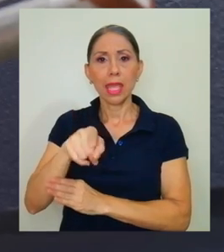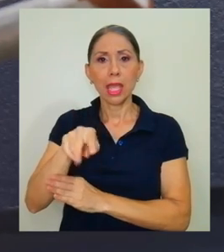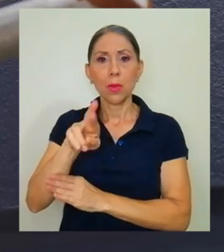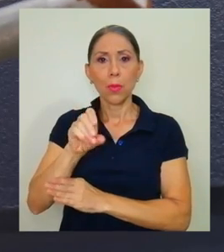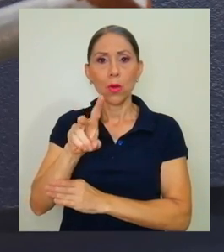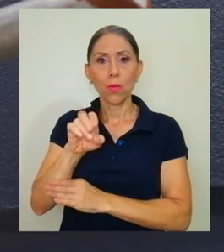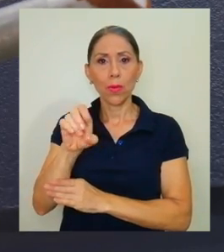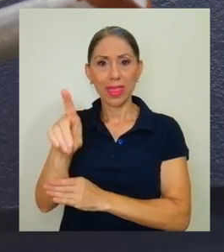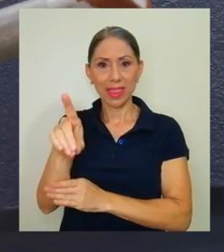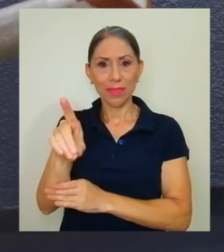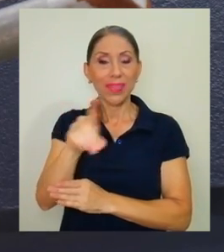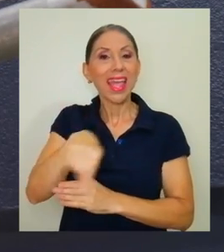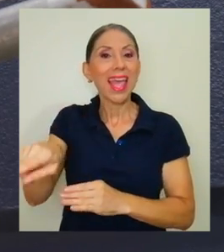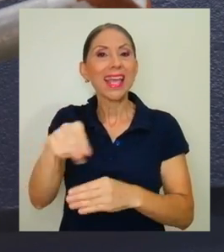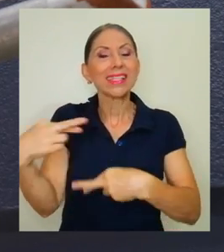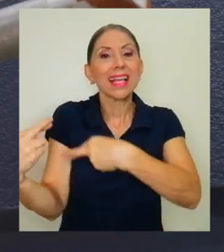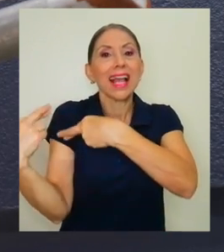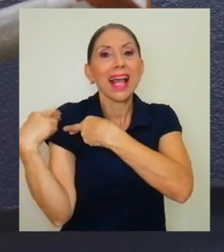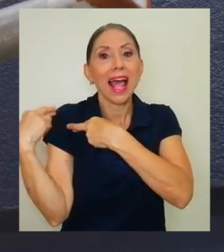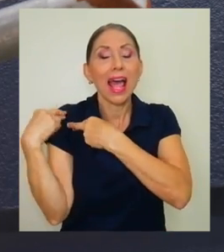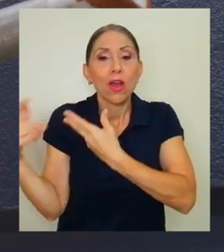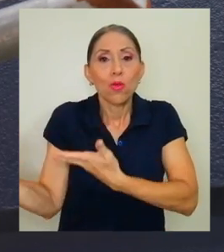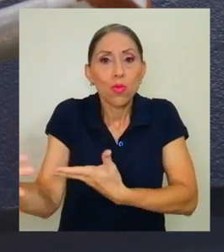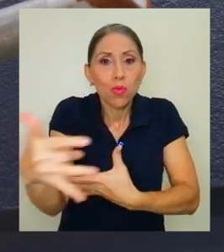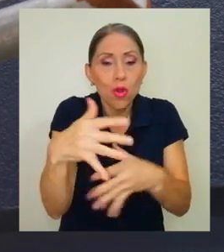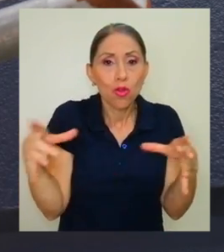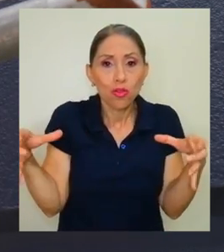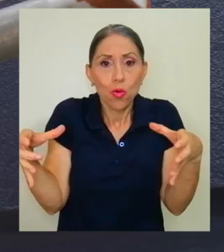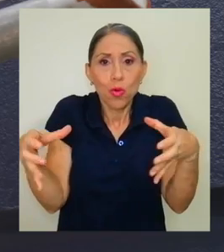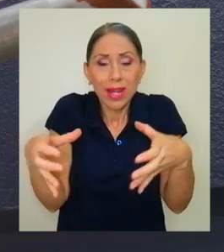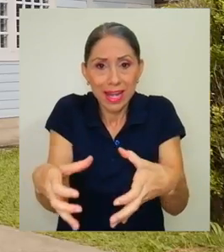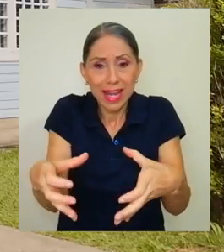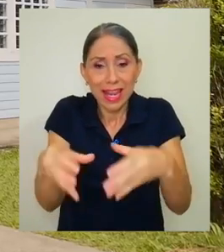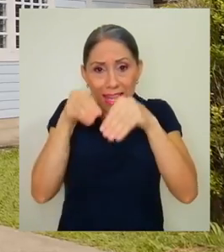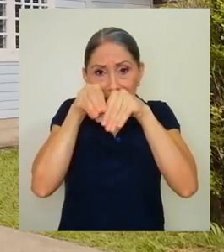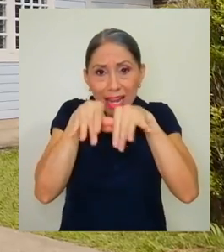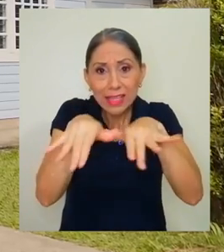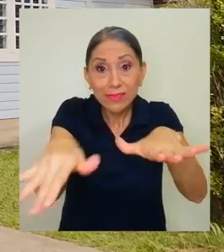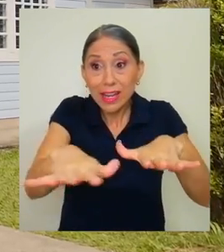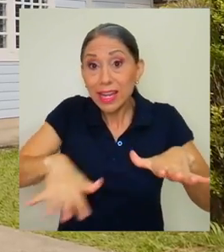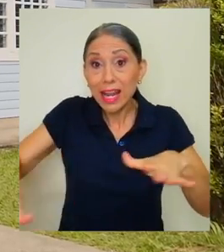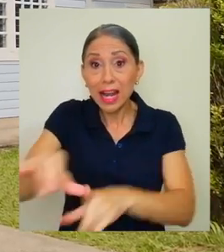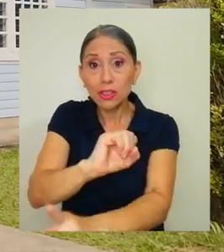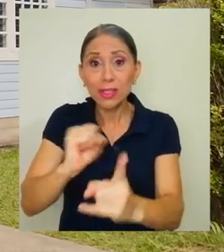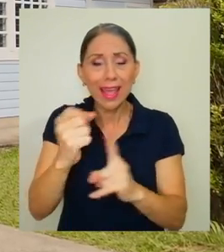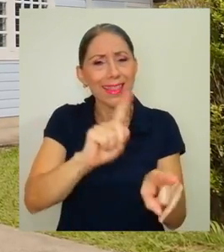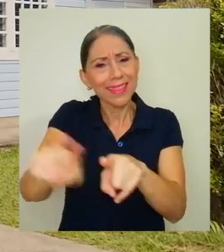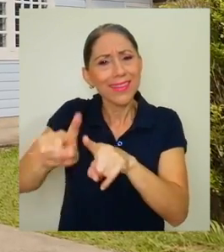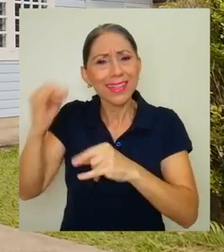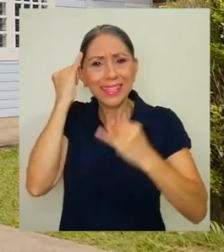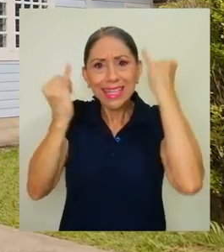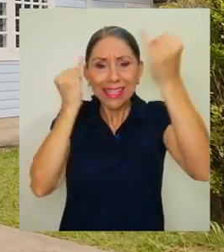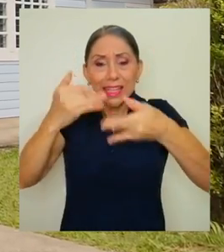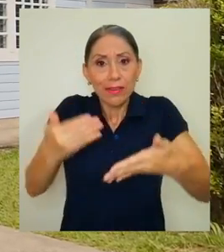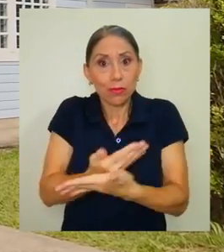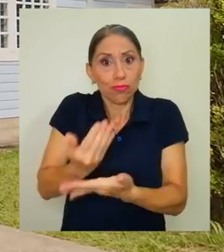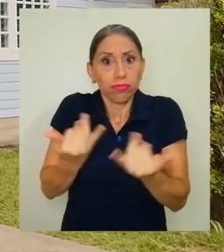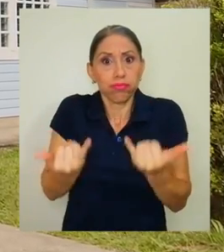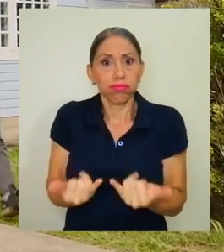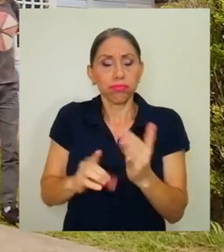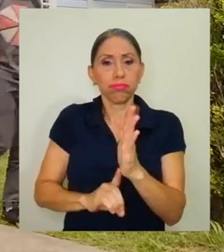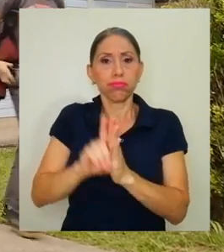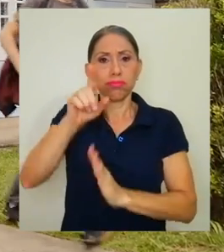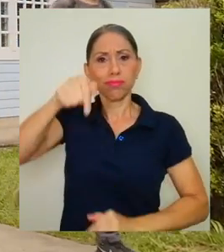la cual se encargará de ordenar, reunir y transferir a la sociedad costarricense diferentes iniciativas novedosas que se desarrollan en la